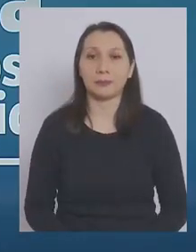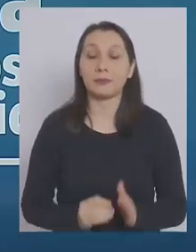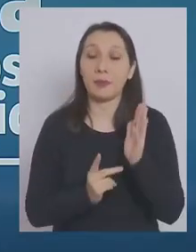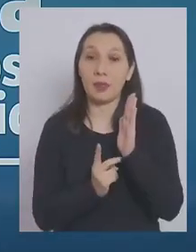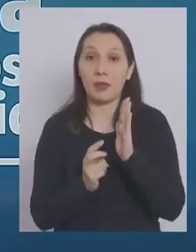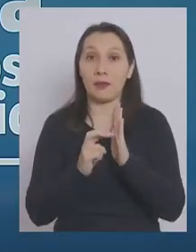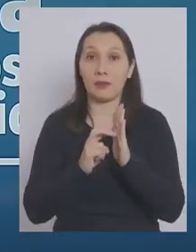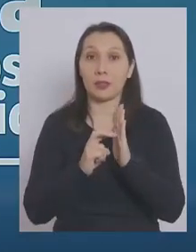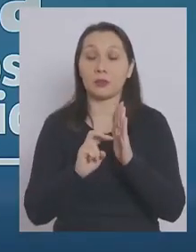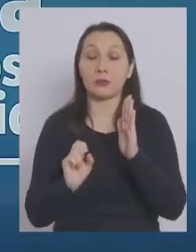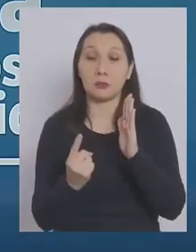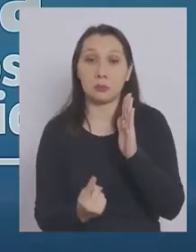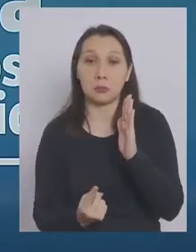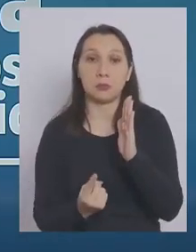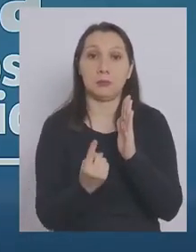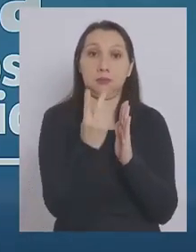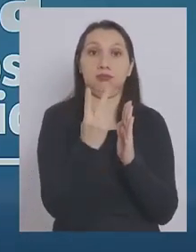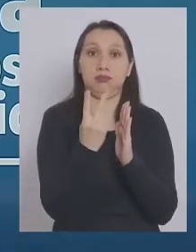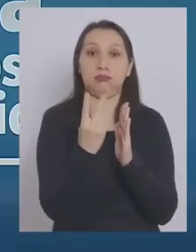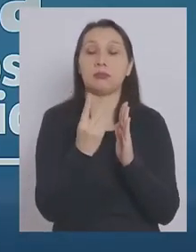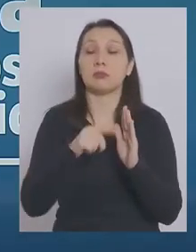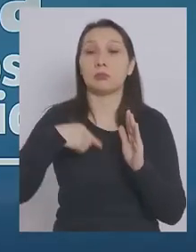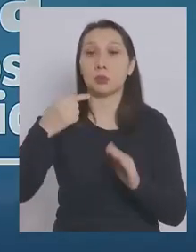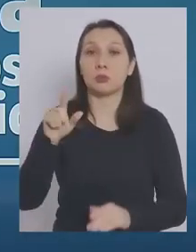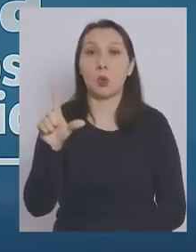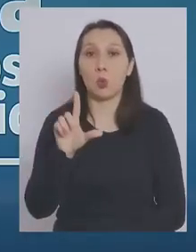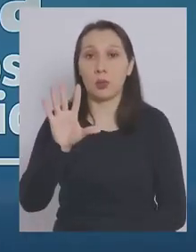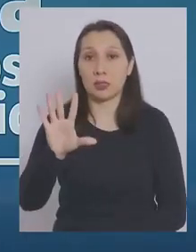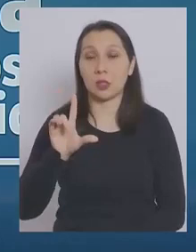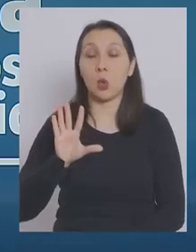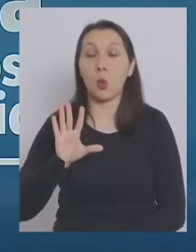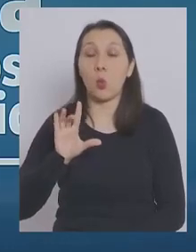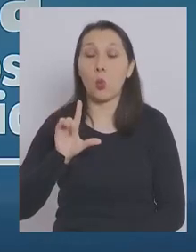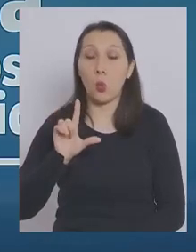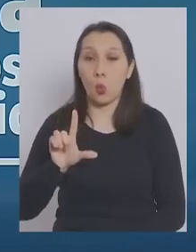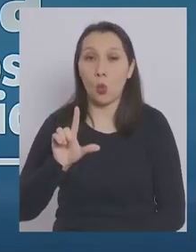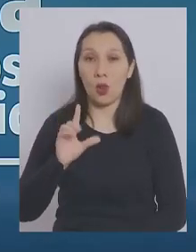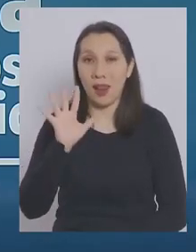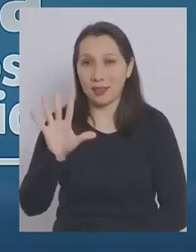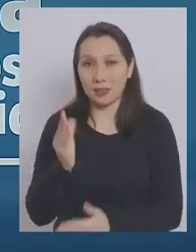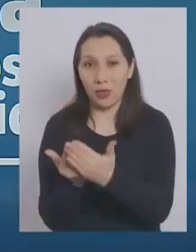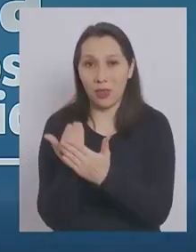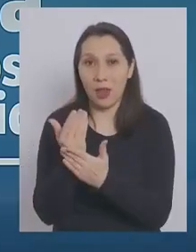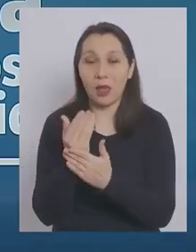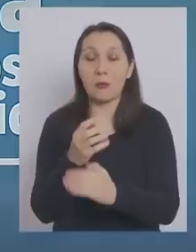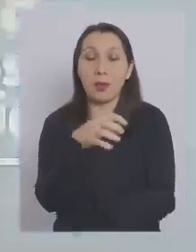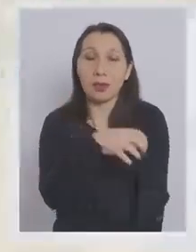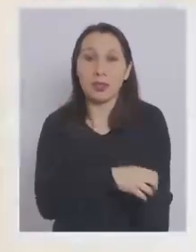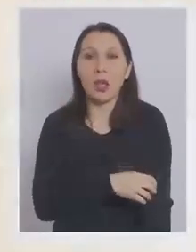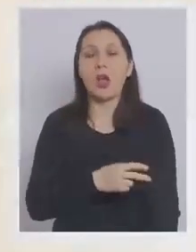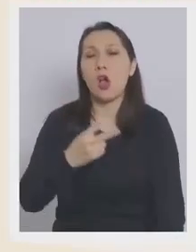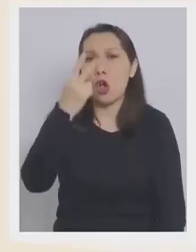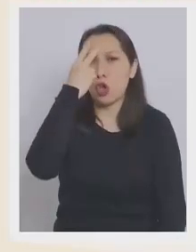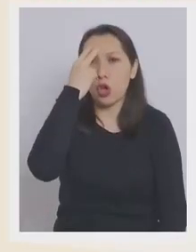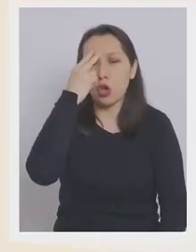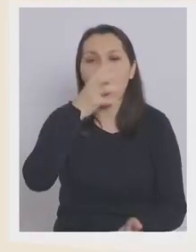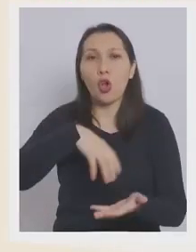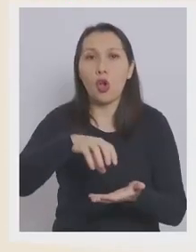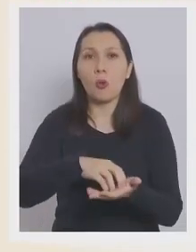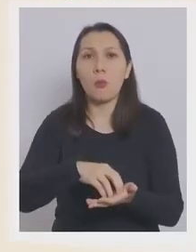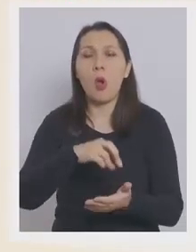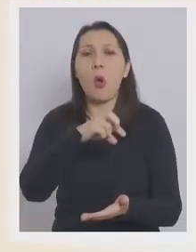Avanzan a transición a partir del lunes 5 de julio a las 5 de la mañana en la región de Coquimbo, las comunas de